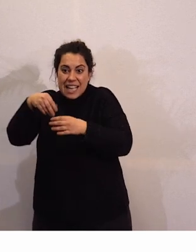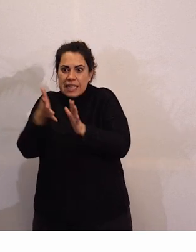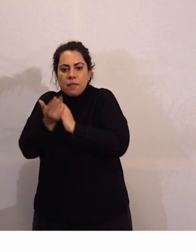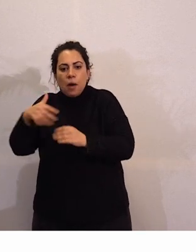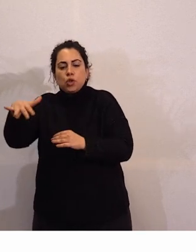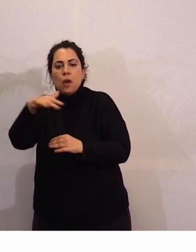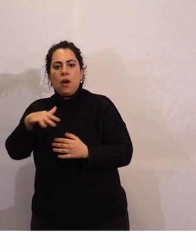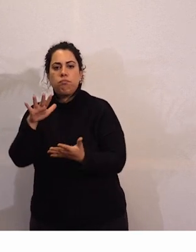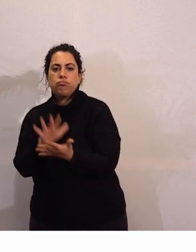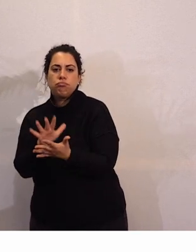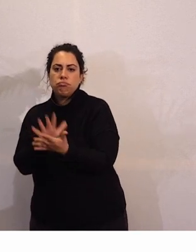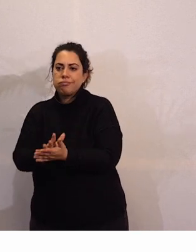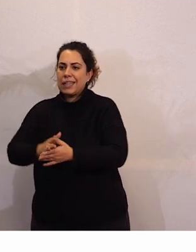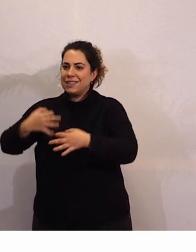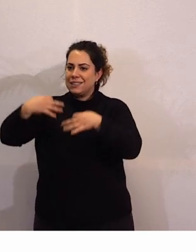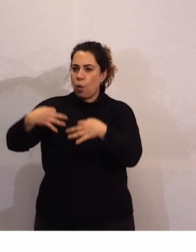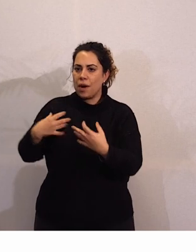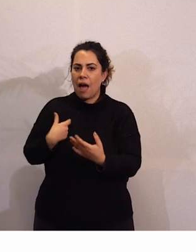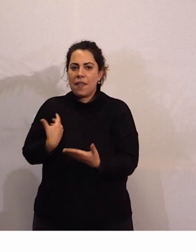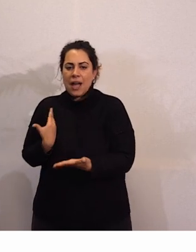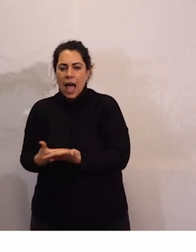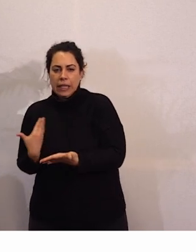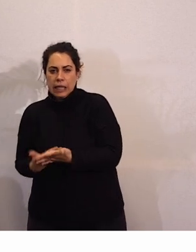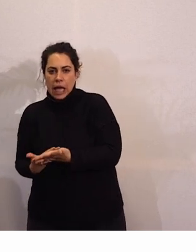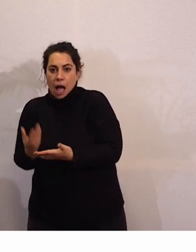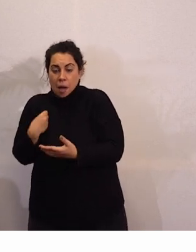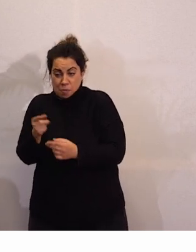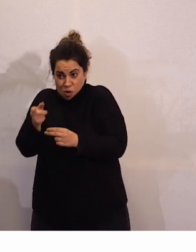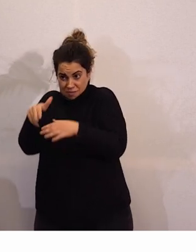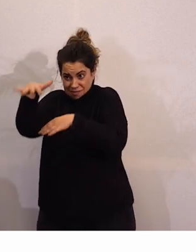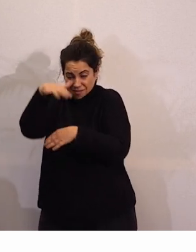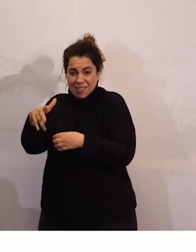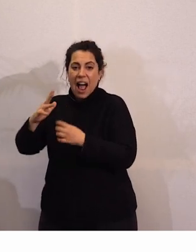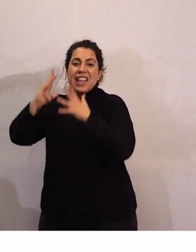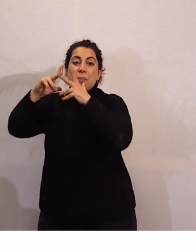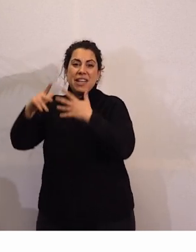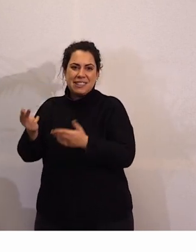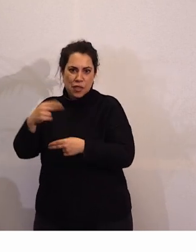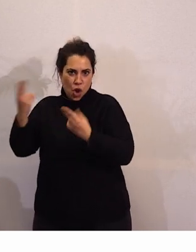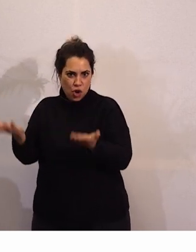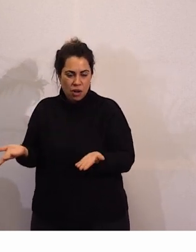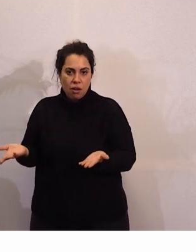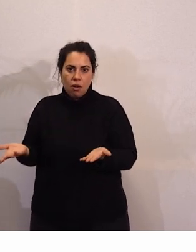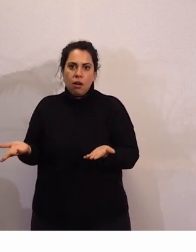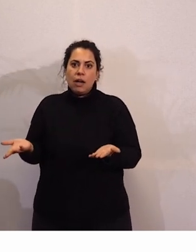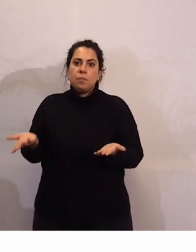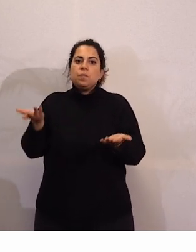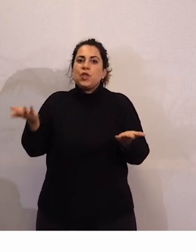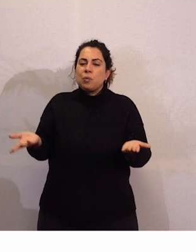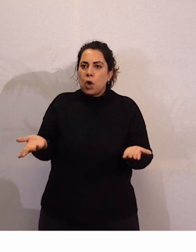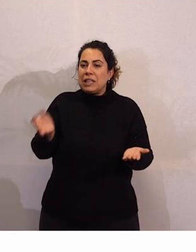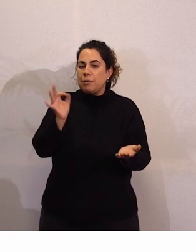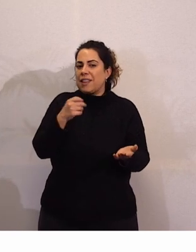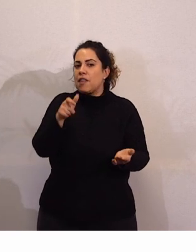tranquila de seguridad de garantías como es la administración entonces bueno pues algunos